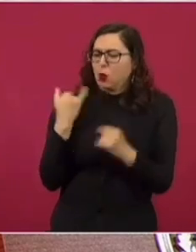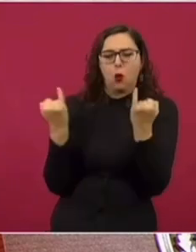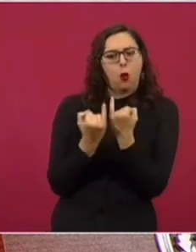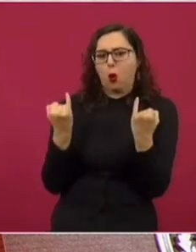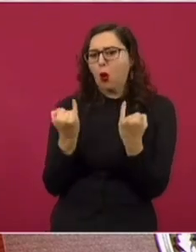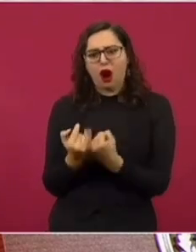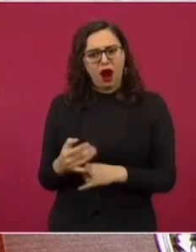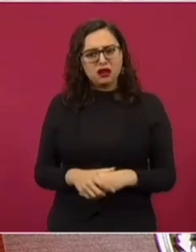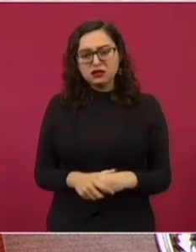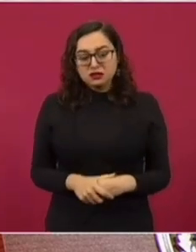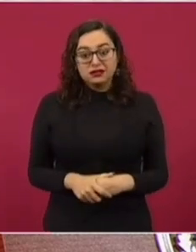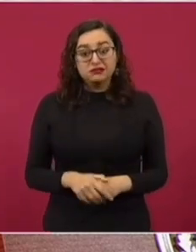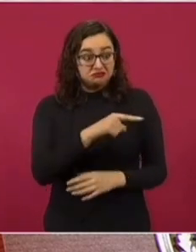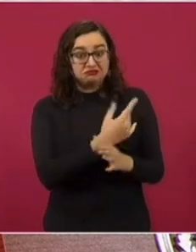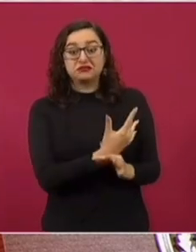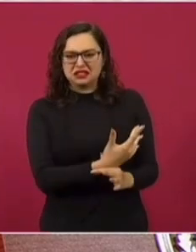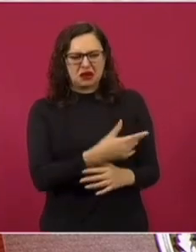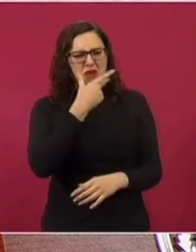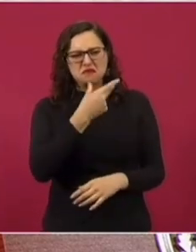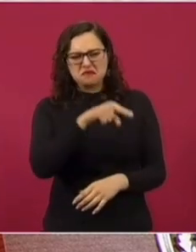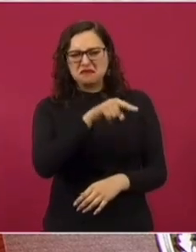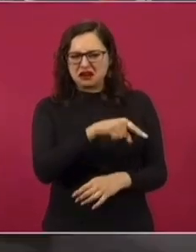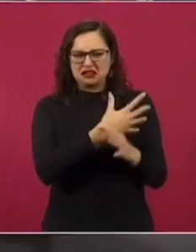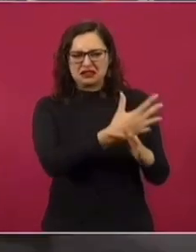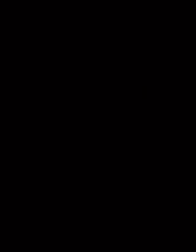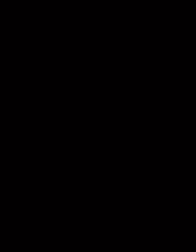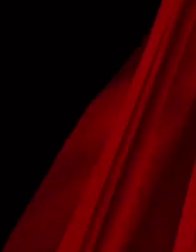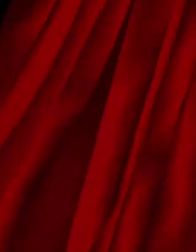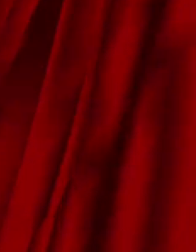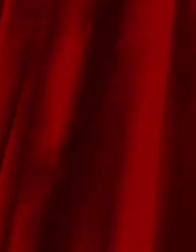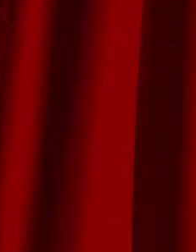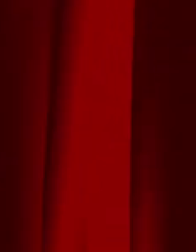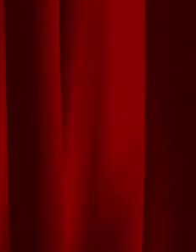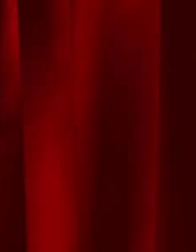Me lo usarán. Luego otro dijo que yo era Hitler. ¡Gracias! ¡Gracias! ¡Gracias! Gracias.